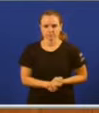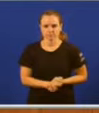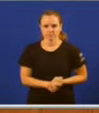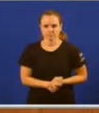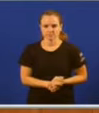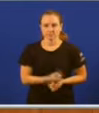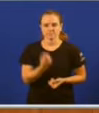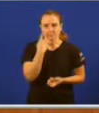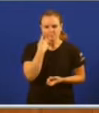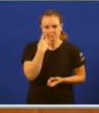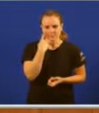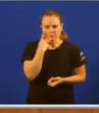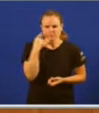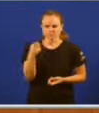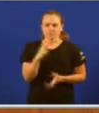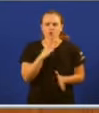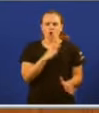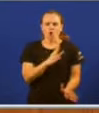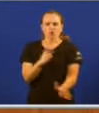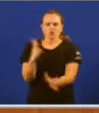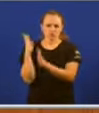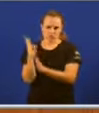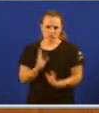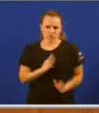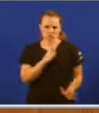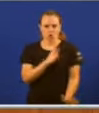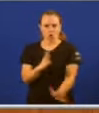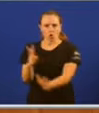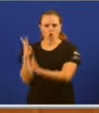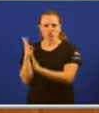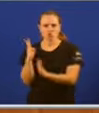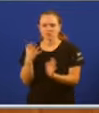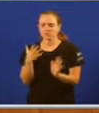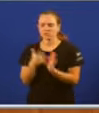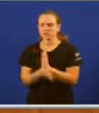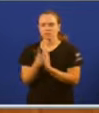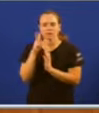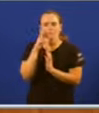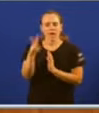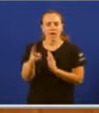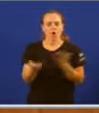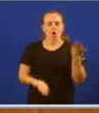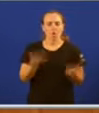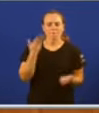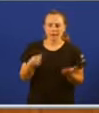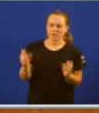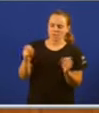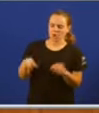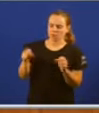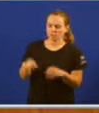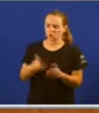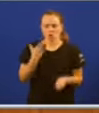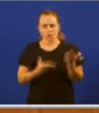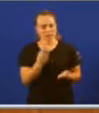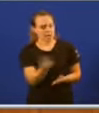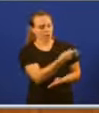vostede oito anos continuamente mirando sempre pois que están peor. Vostede nunca mira para os que están mellor